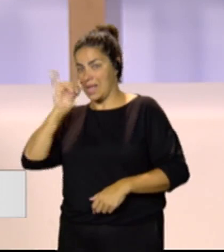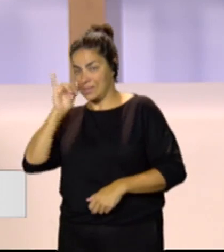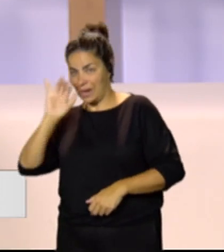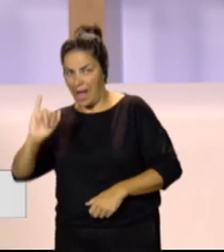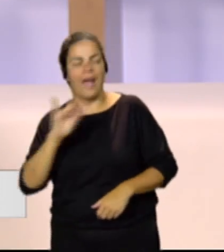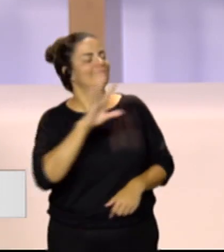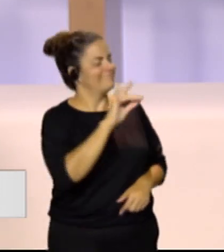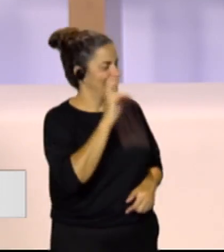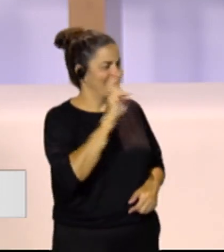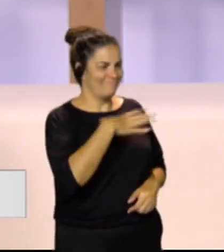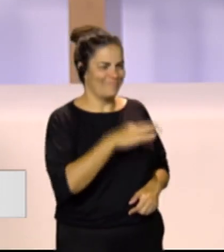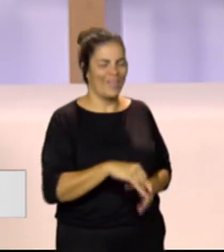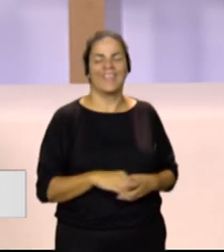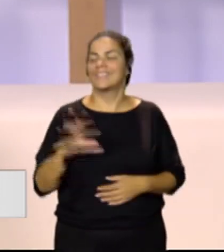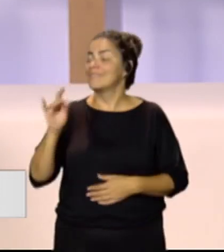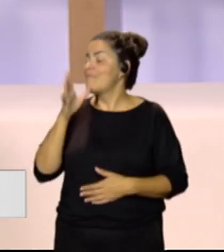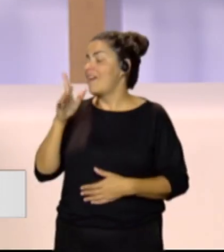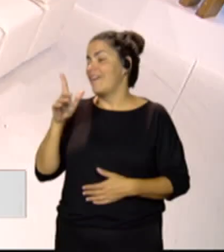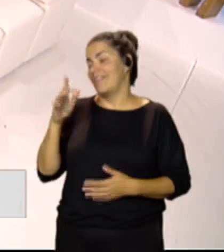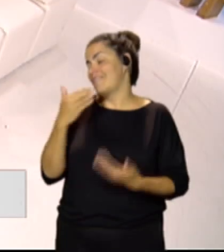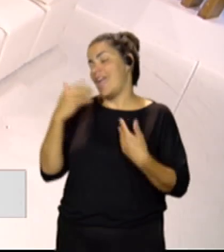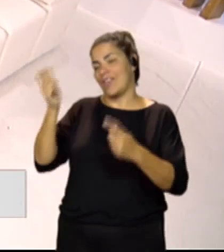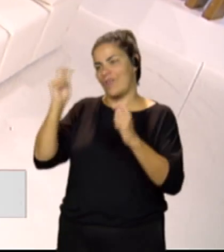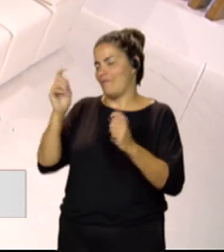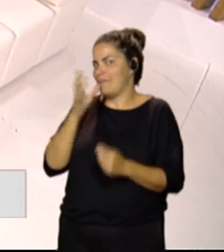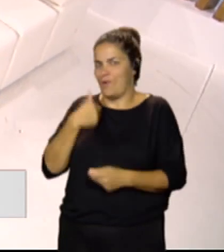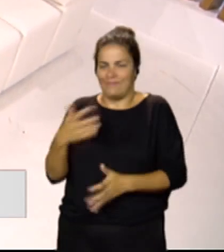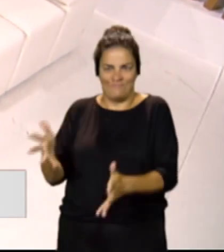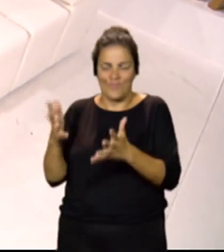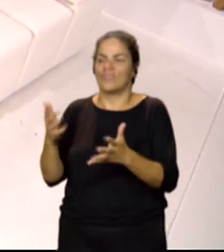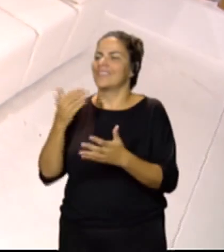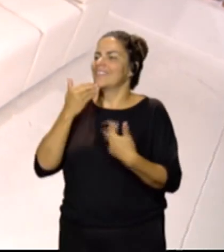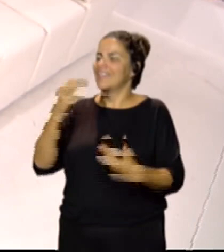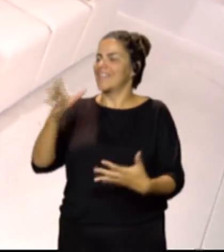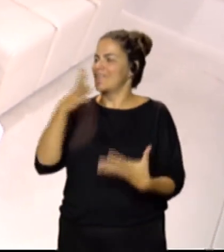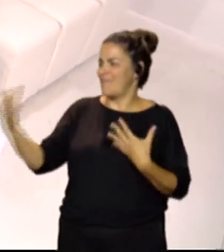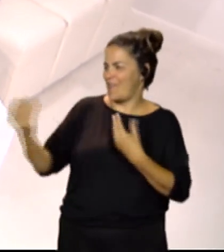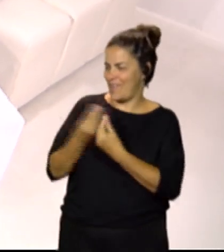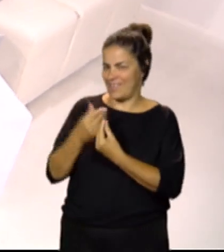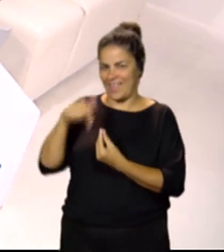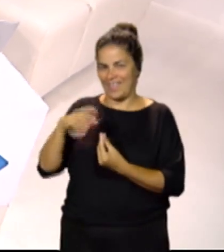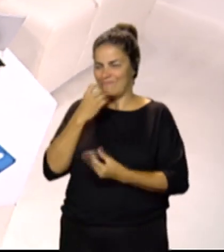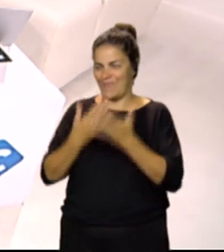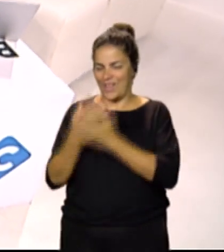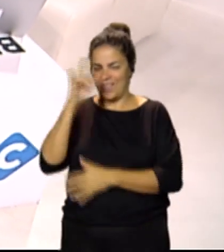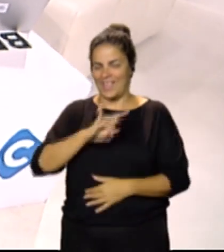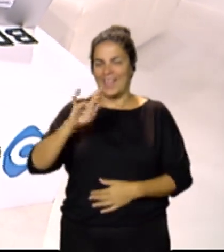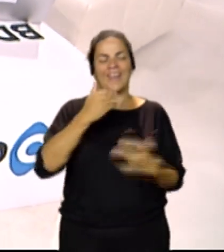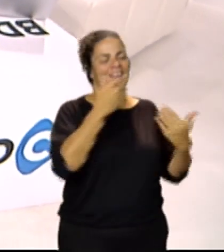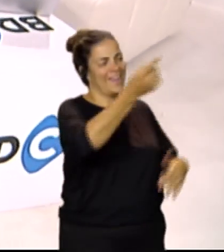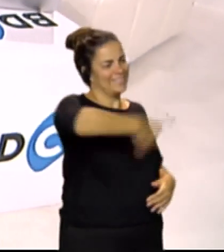puede ver todo ese trabajo. Exacto. Laura, enhorabuena. Gracias. Nos ha encantado y gracias por habernos acompañado esta mañana en Buenos Días, Canarias. Gracias a ustedes. Muchas gracias.